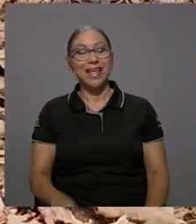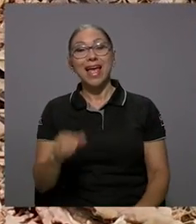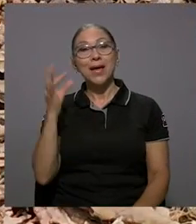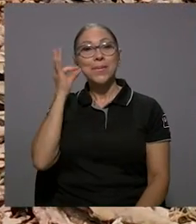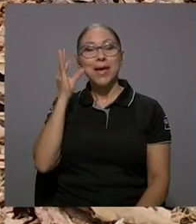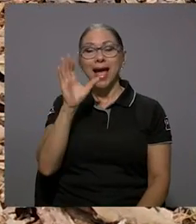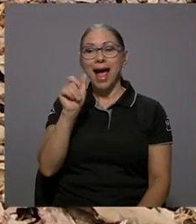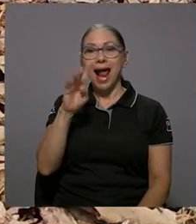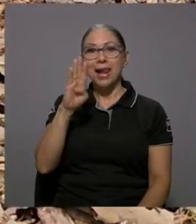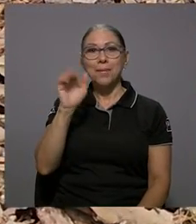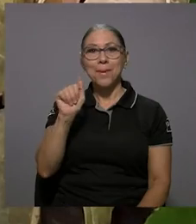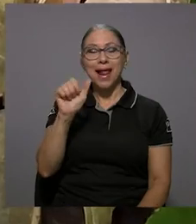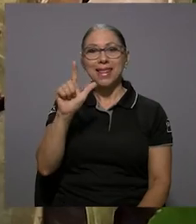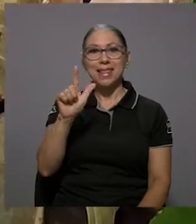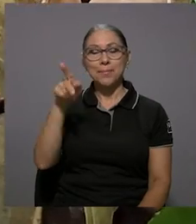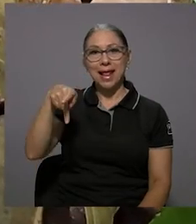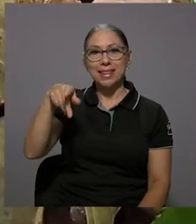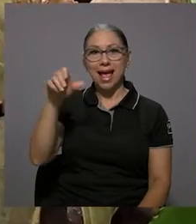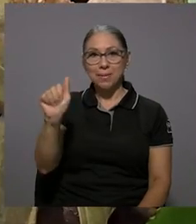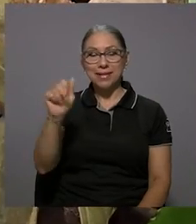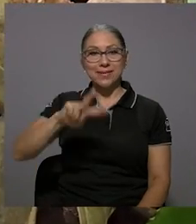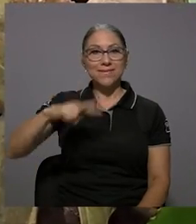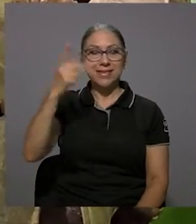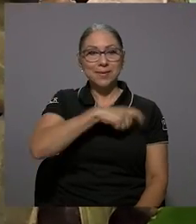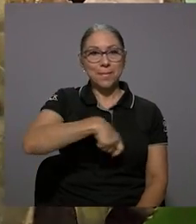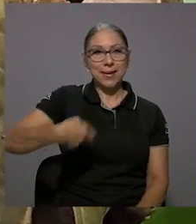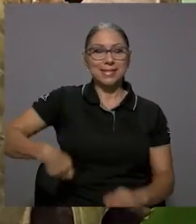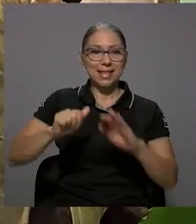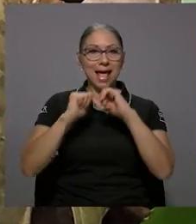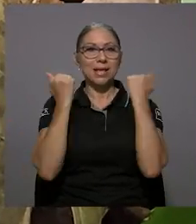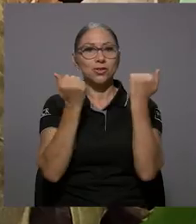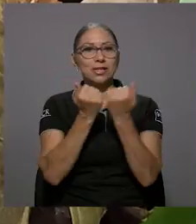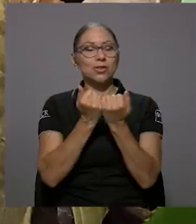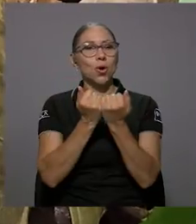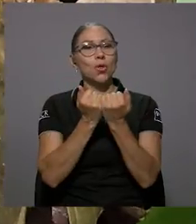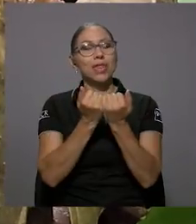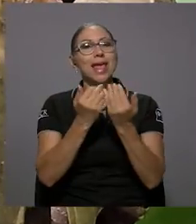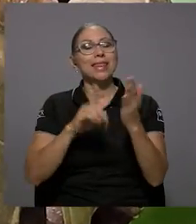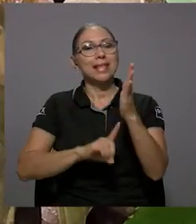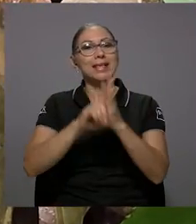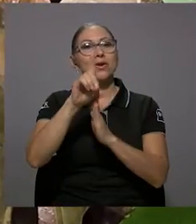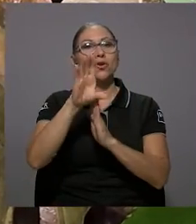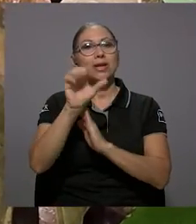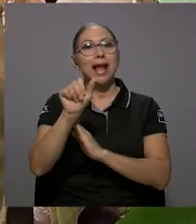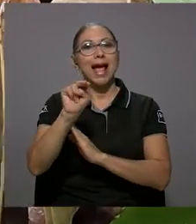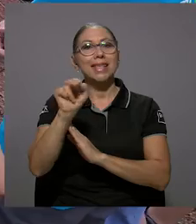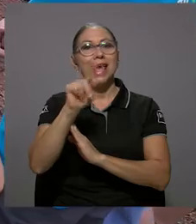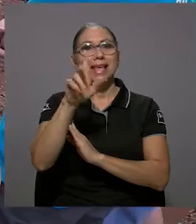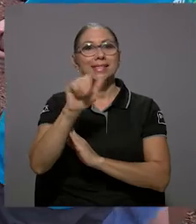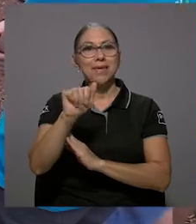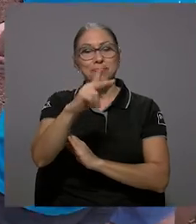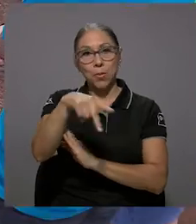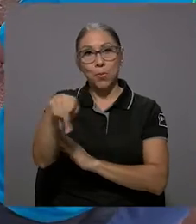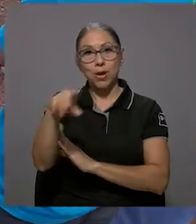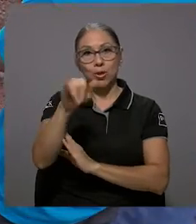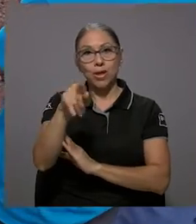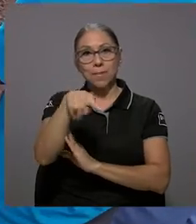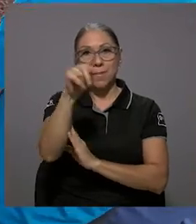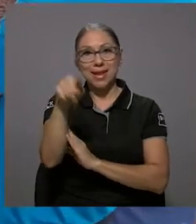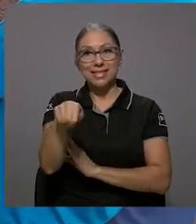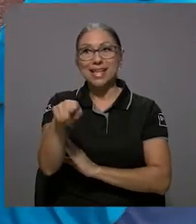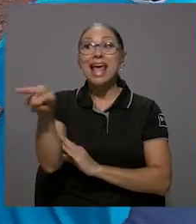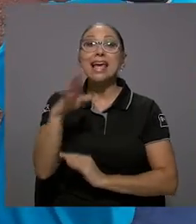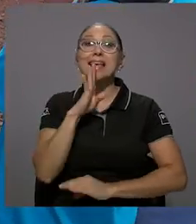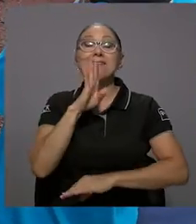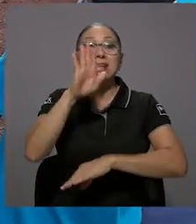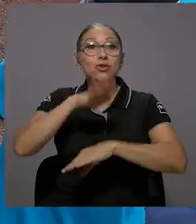otros ojos y de otro punto de vista. Por su parte, Alba Lidia Peralta Álvarez, vicepresidenta de la Asociación